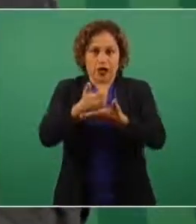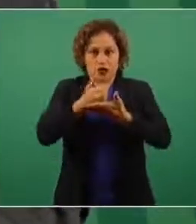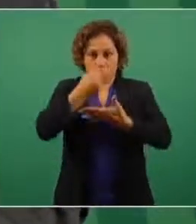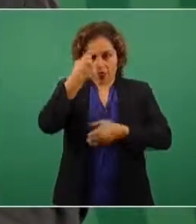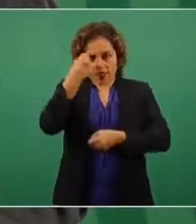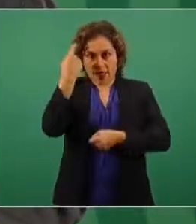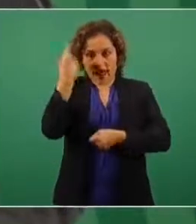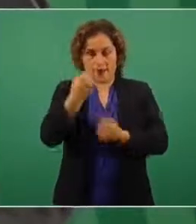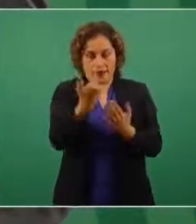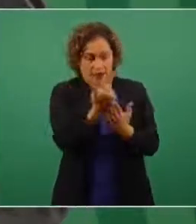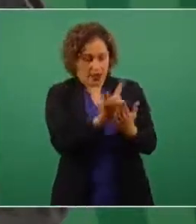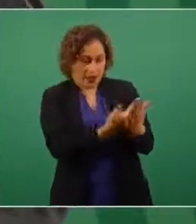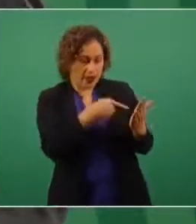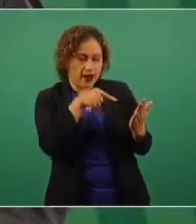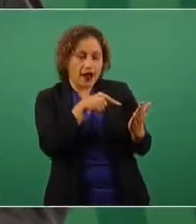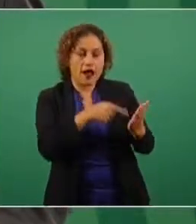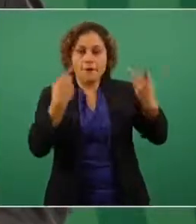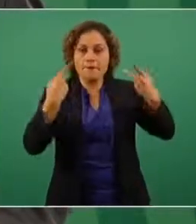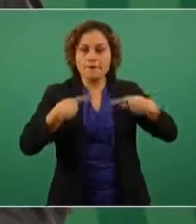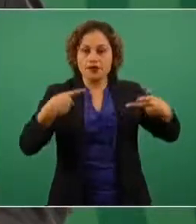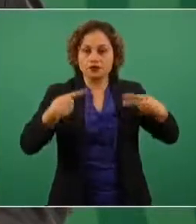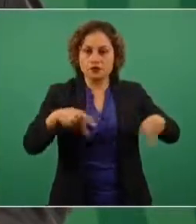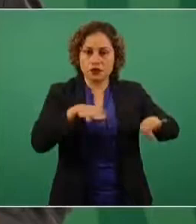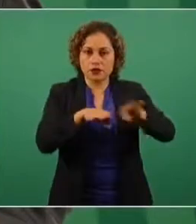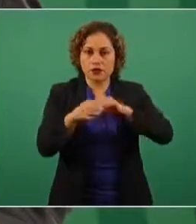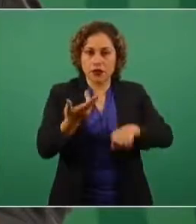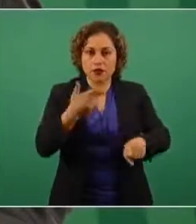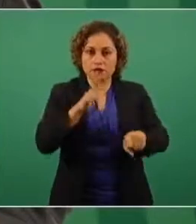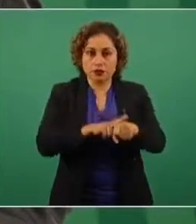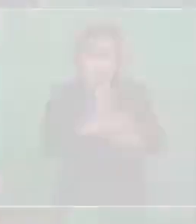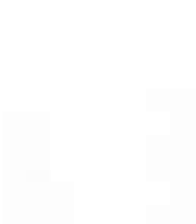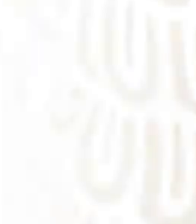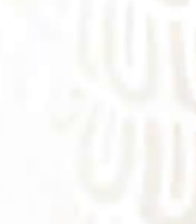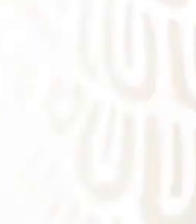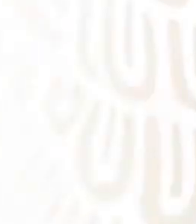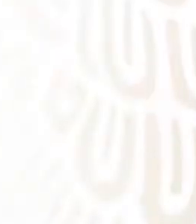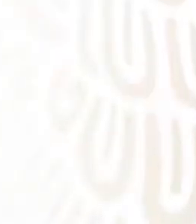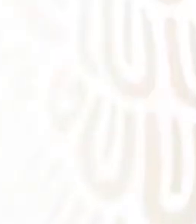a todo el personal médico y a las enfermeras.